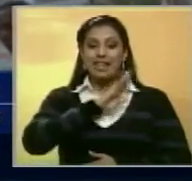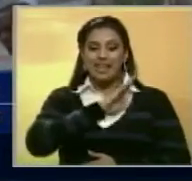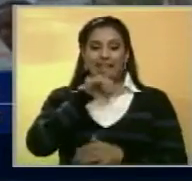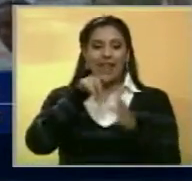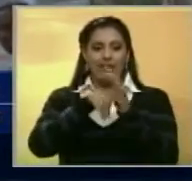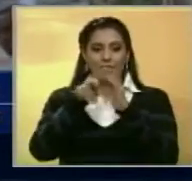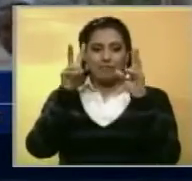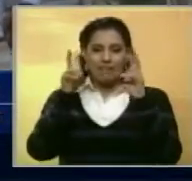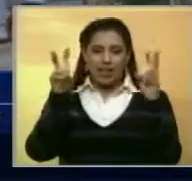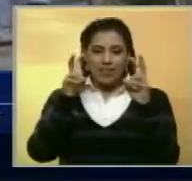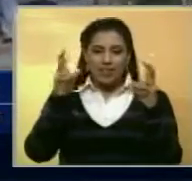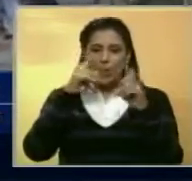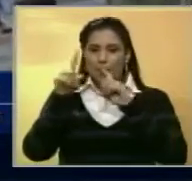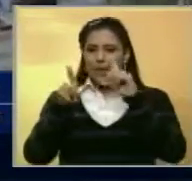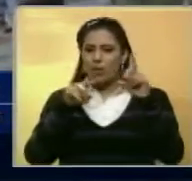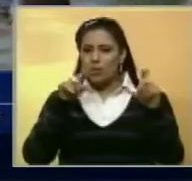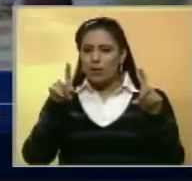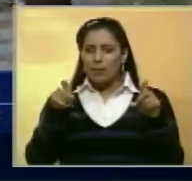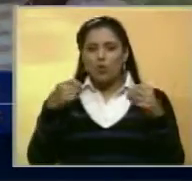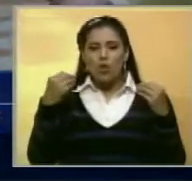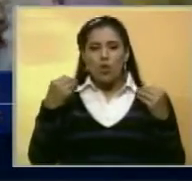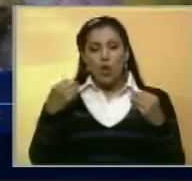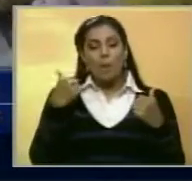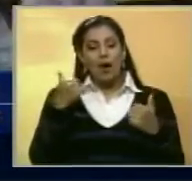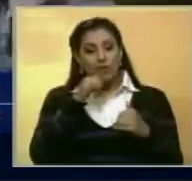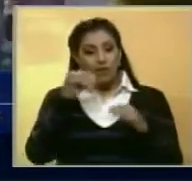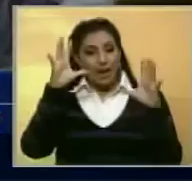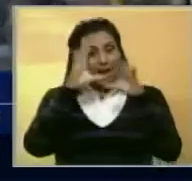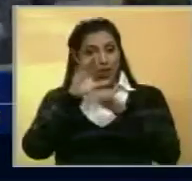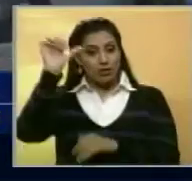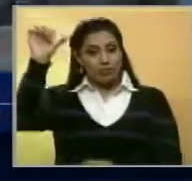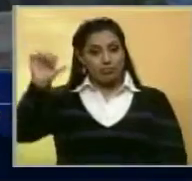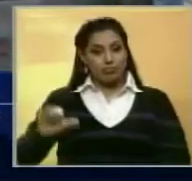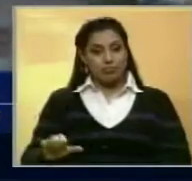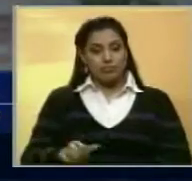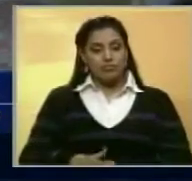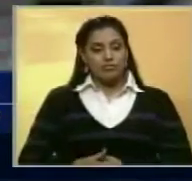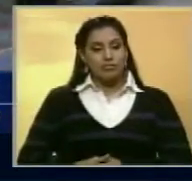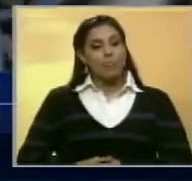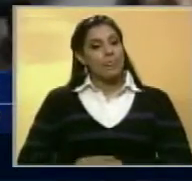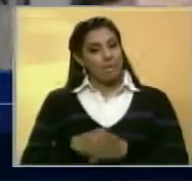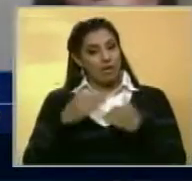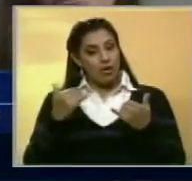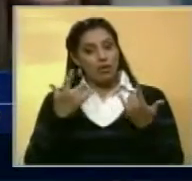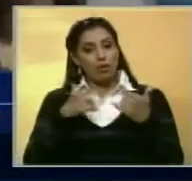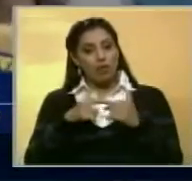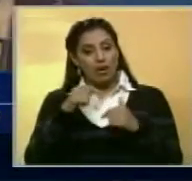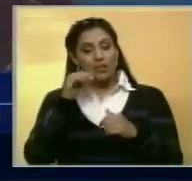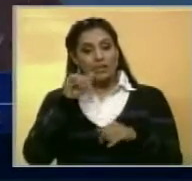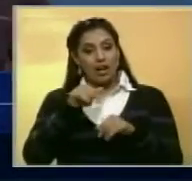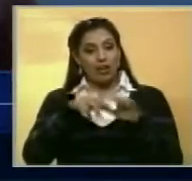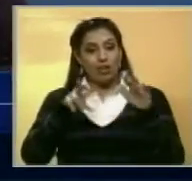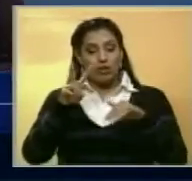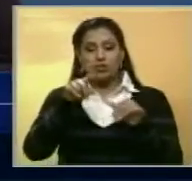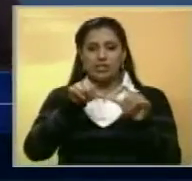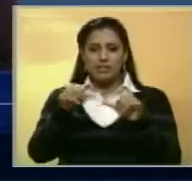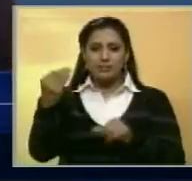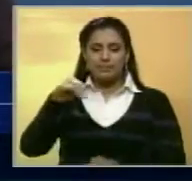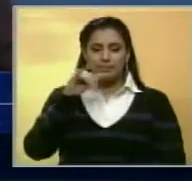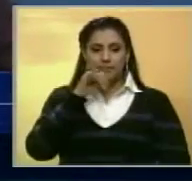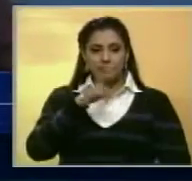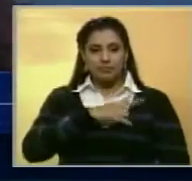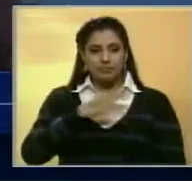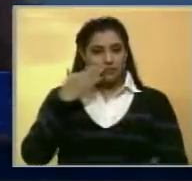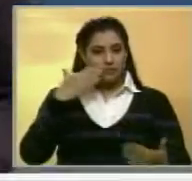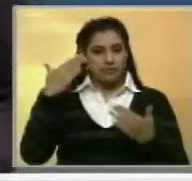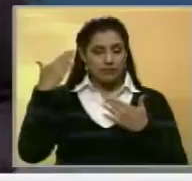en el sitio realizando las investigaciones y por supuesto que esta información será ampliada en la misión estelar. Es el reporte que tenemos a esta hora del mediodía. Ustedes continúen con más